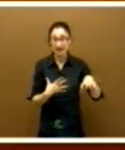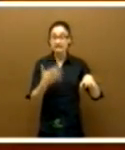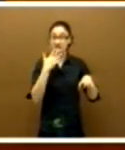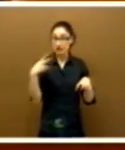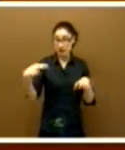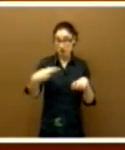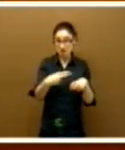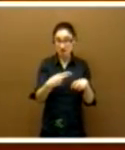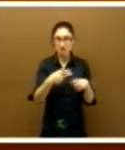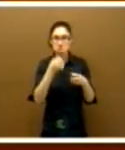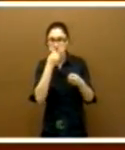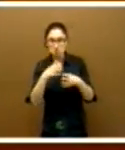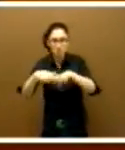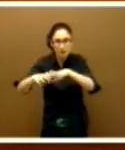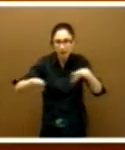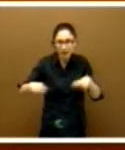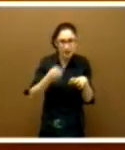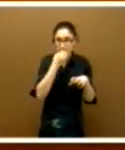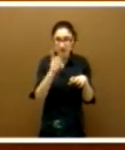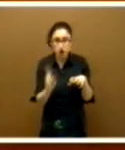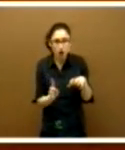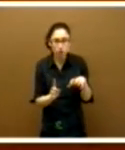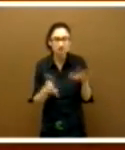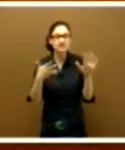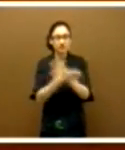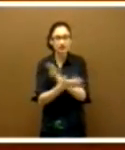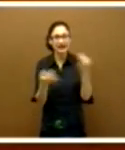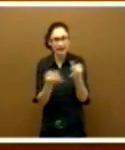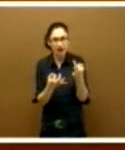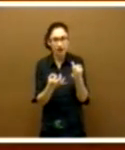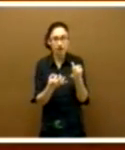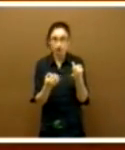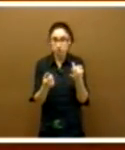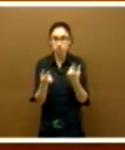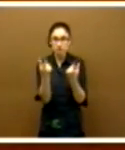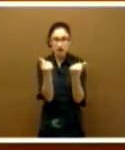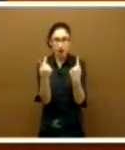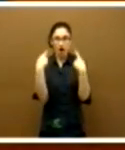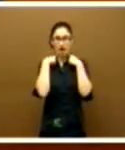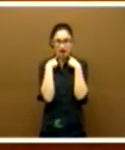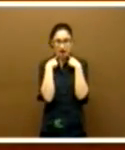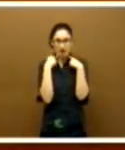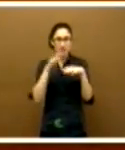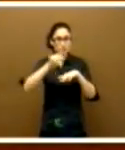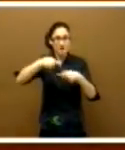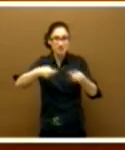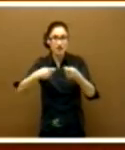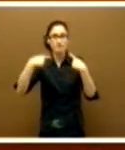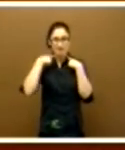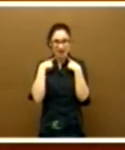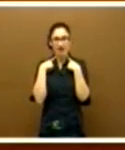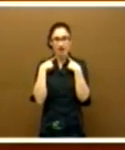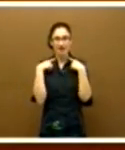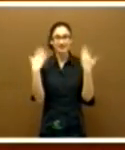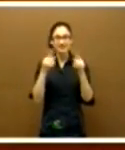interés comercial no se separan en los lotes adecuados, luego acaba perdiéndose mucho dinero en el proceso de venta. Es decir,